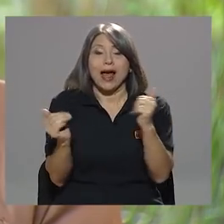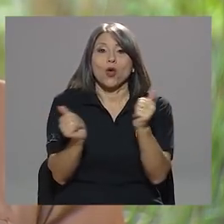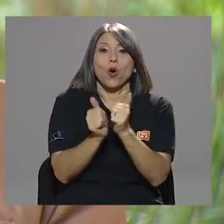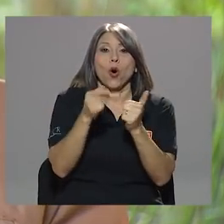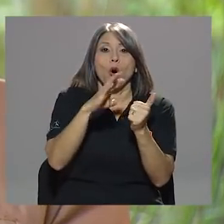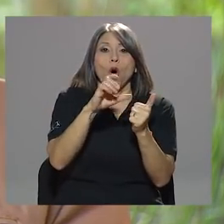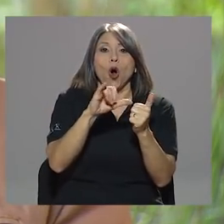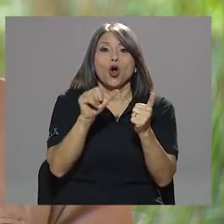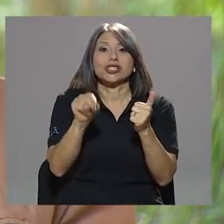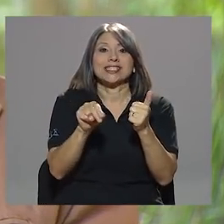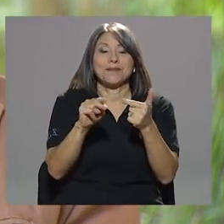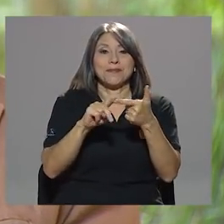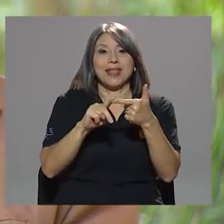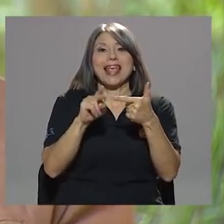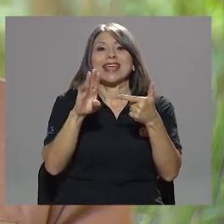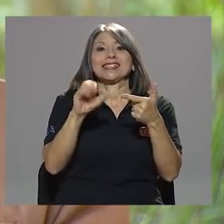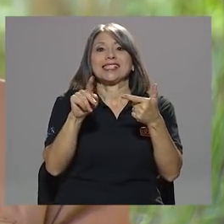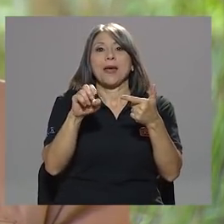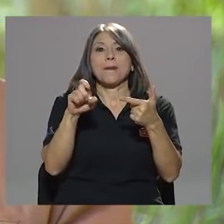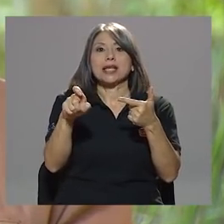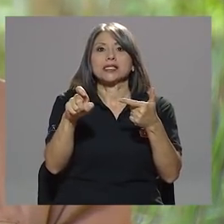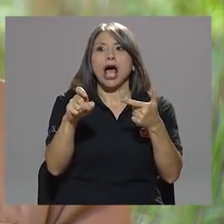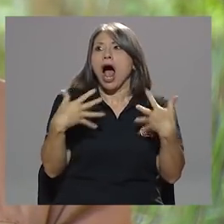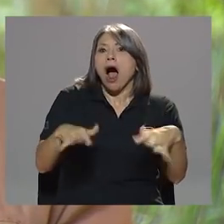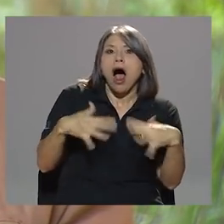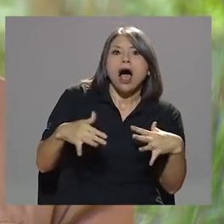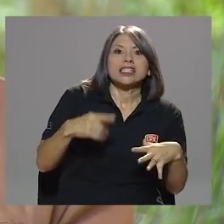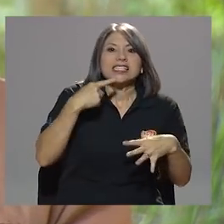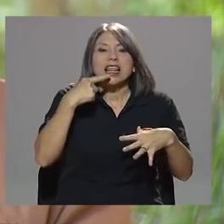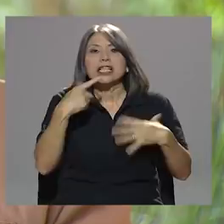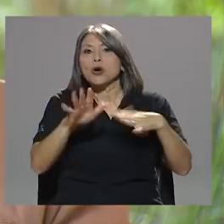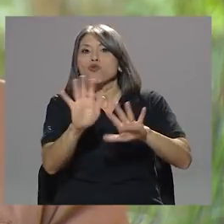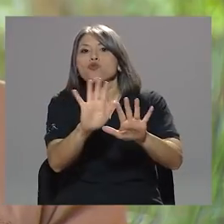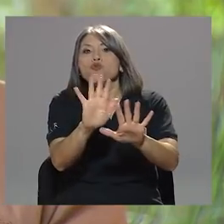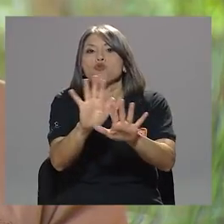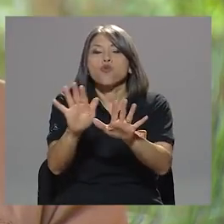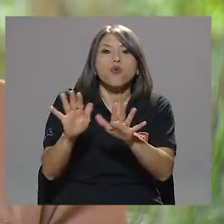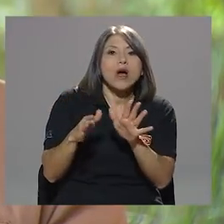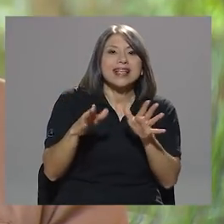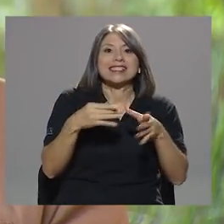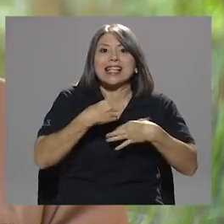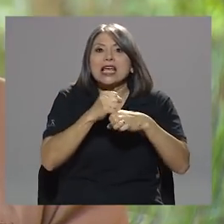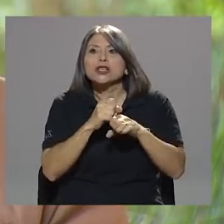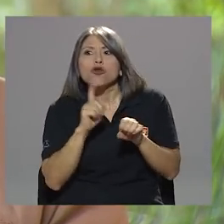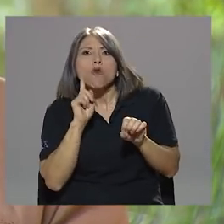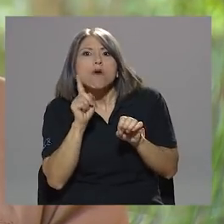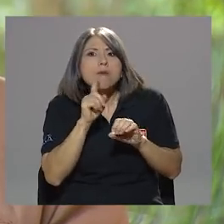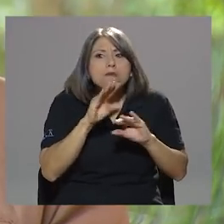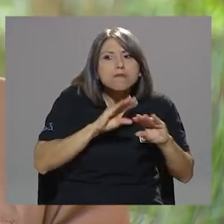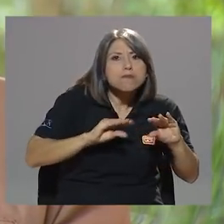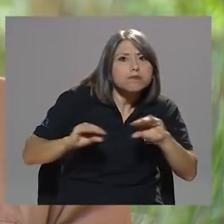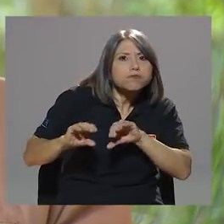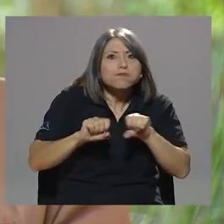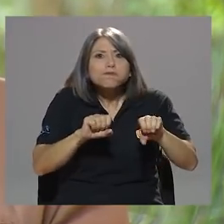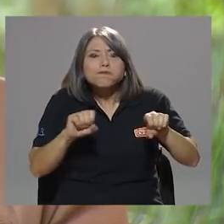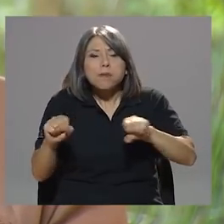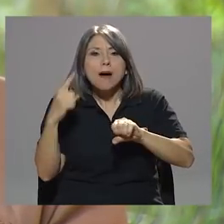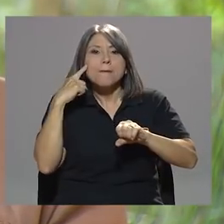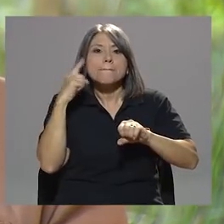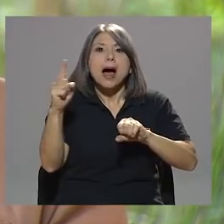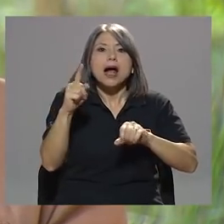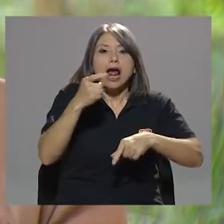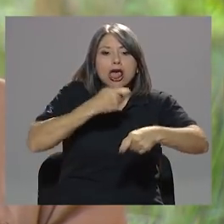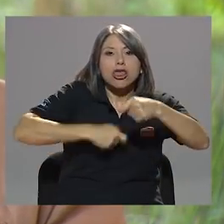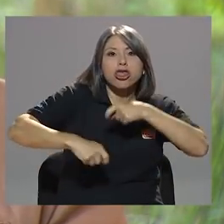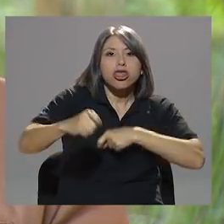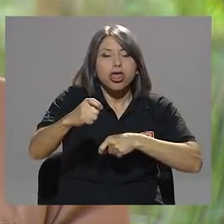decimos que es que se hizo tráfico de influencias para cambiar un reglamento mal hecho y se hizo todas las irregularidades ya